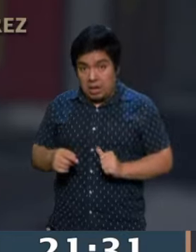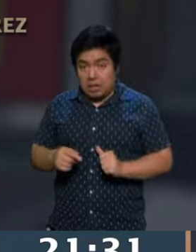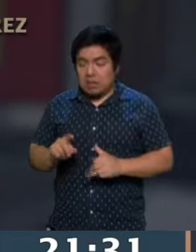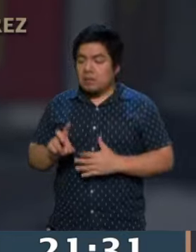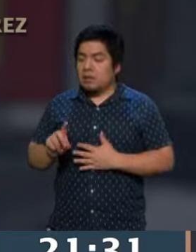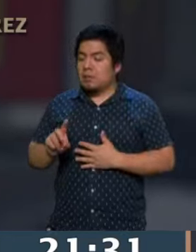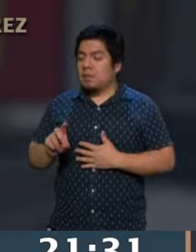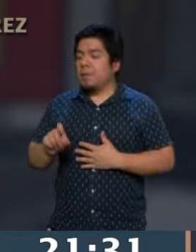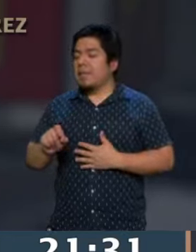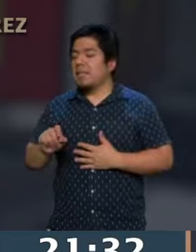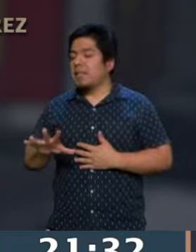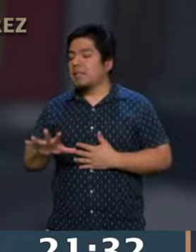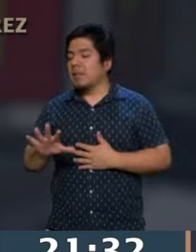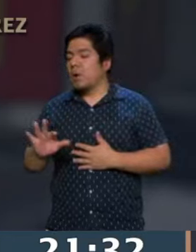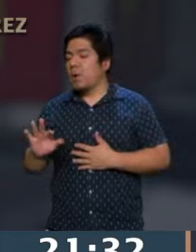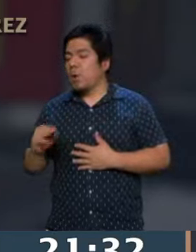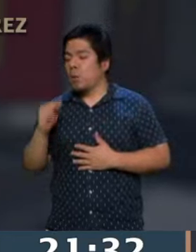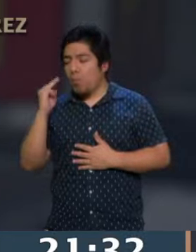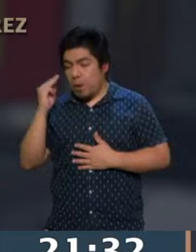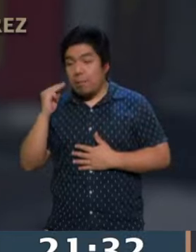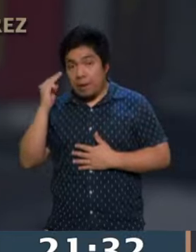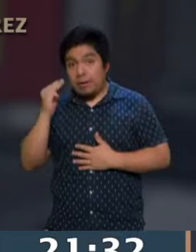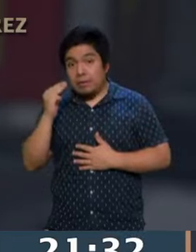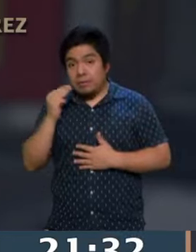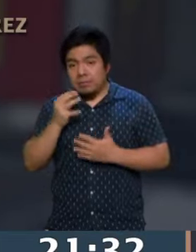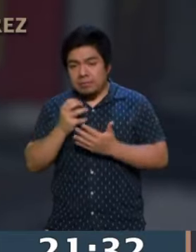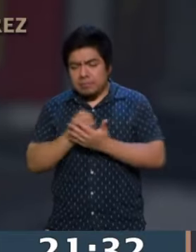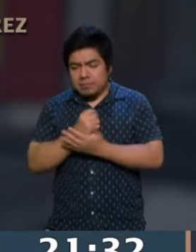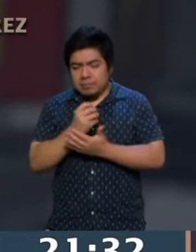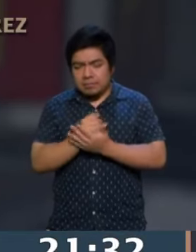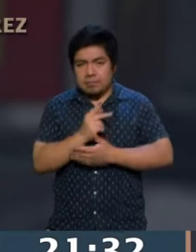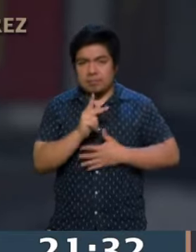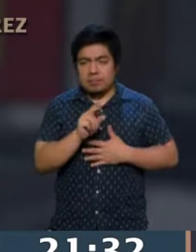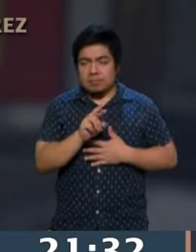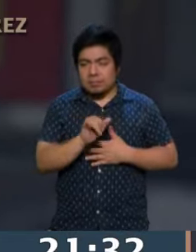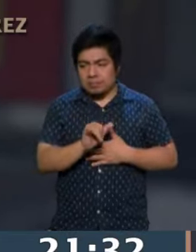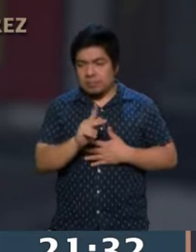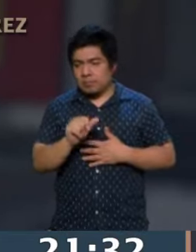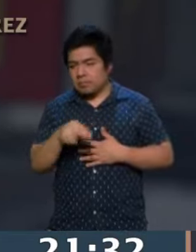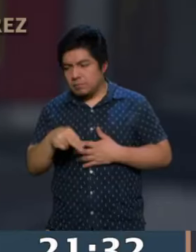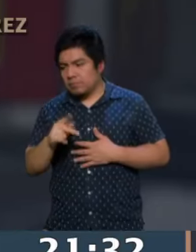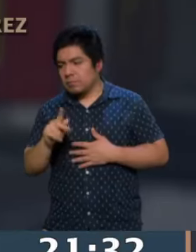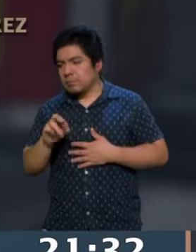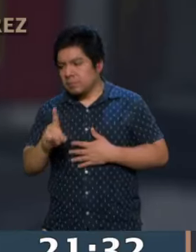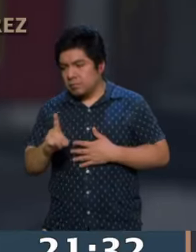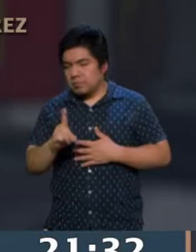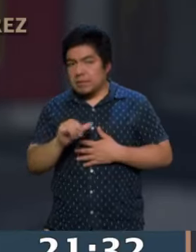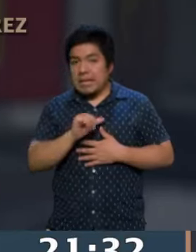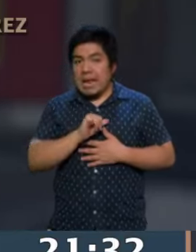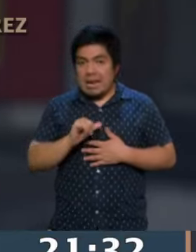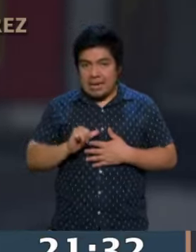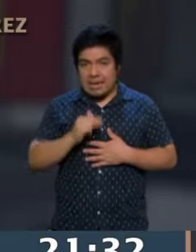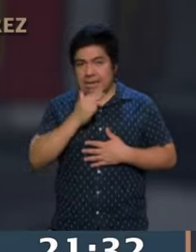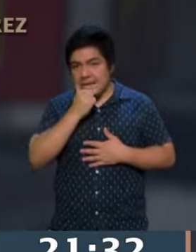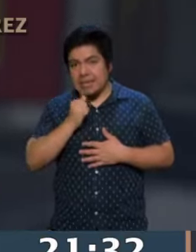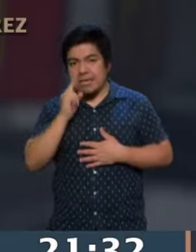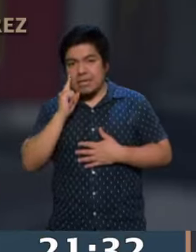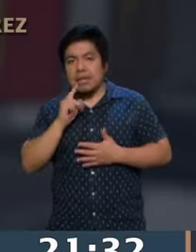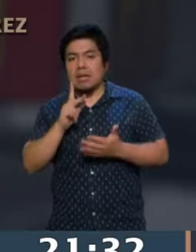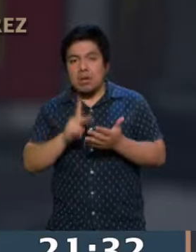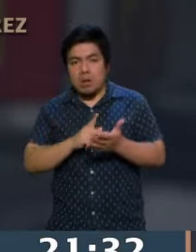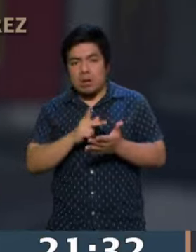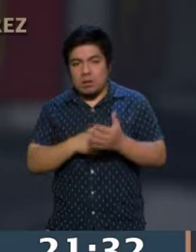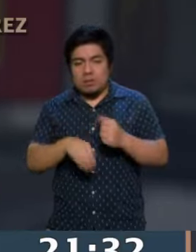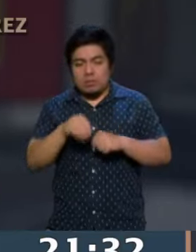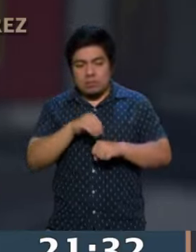25 de marzo tendrían ganadas el PRI-PAN y el PRD, tres son alcaldes y alcaldesas que se estarían eligiendo